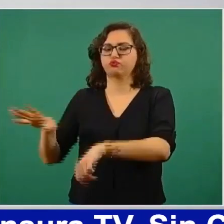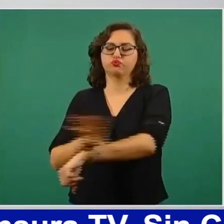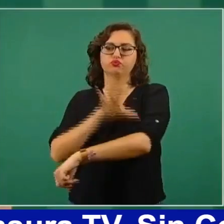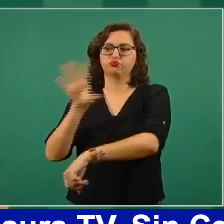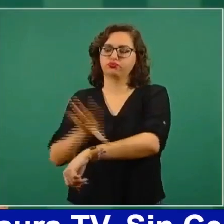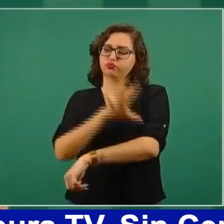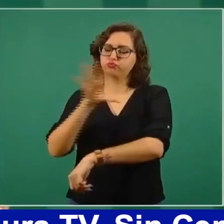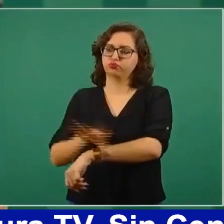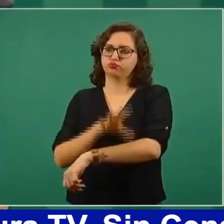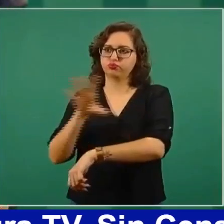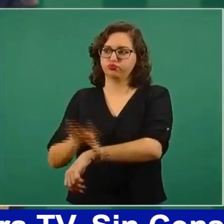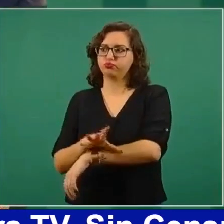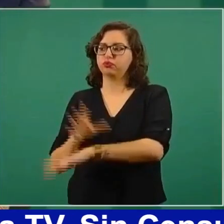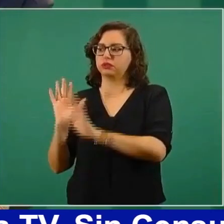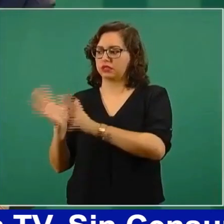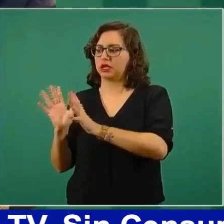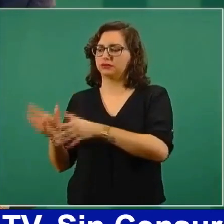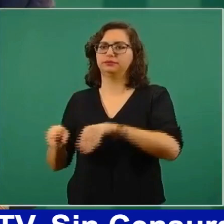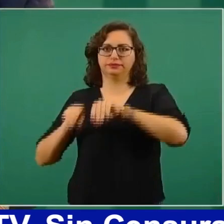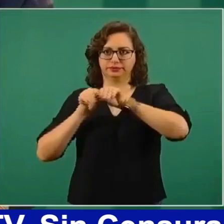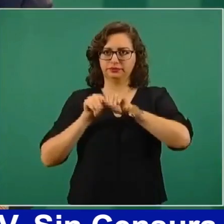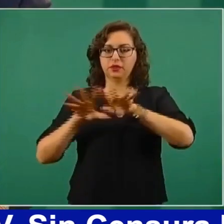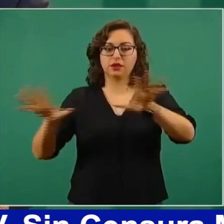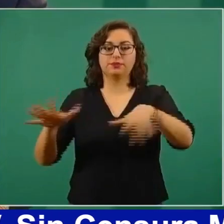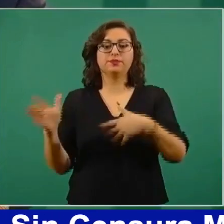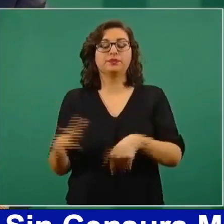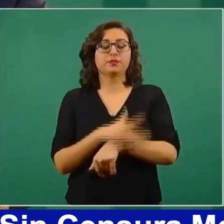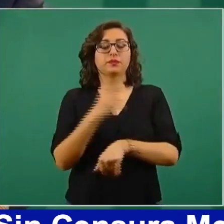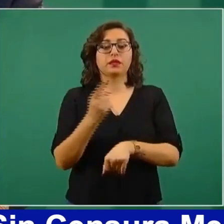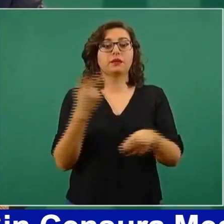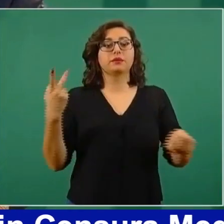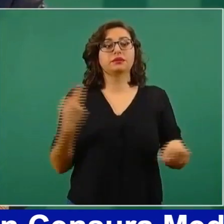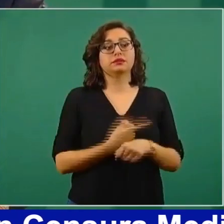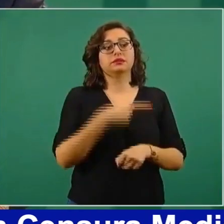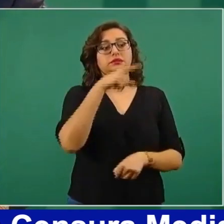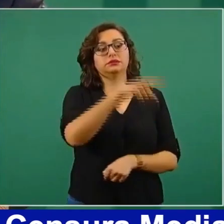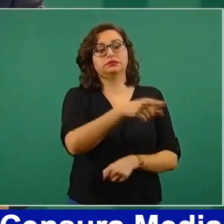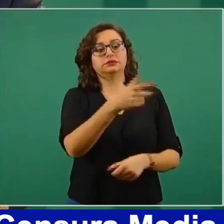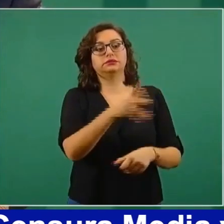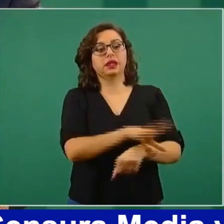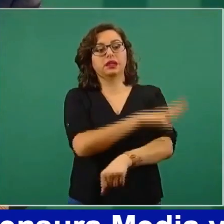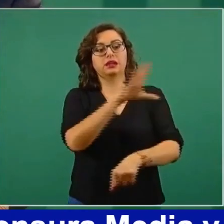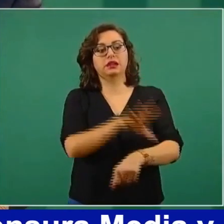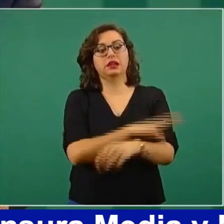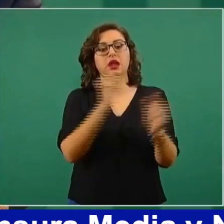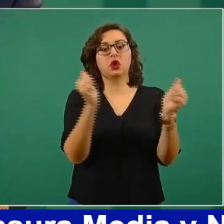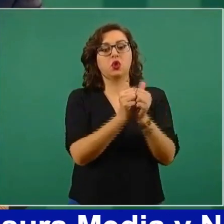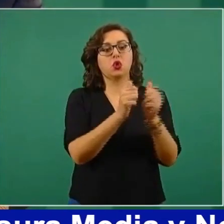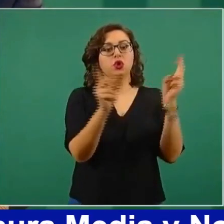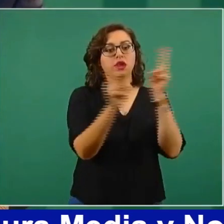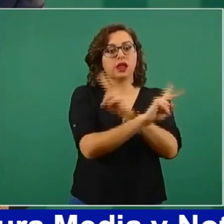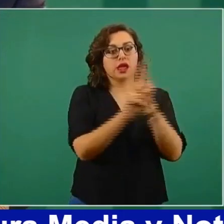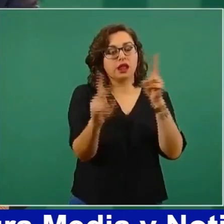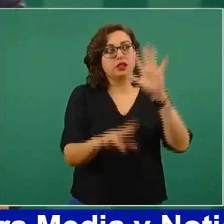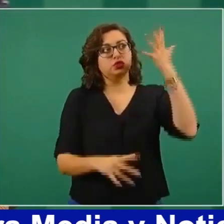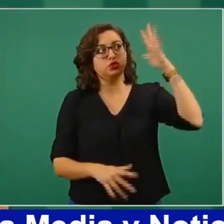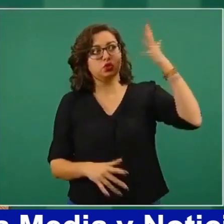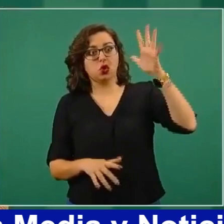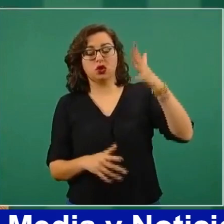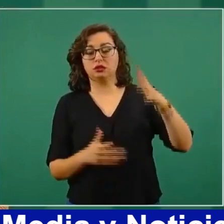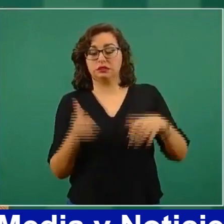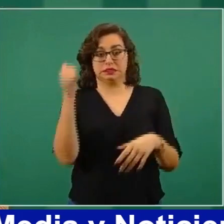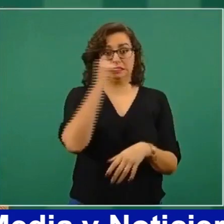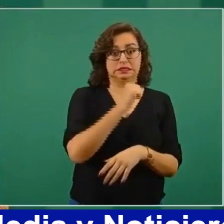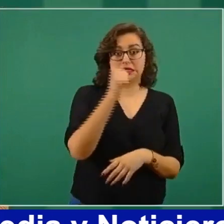ya diste a conocer lo que sucede, ya con eso creo que